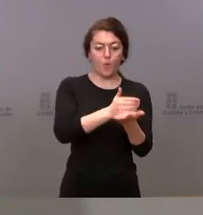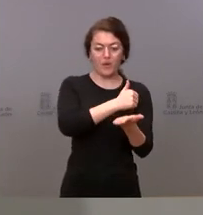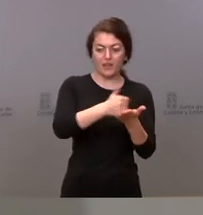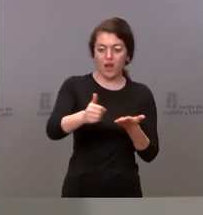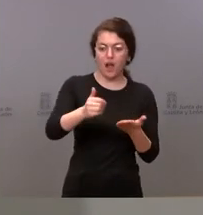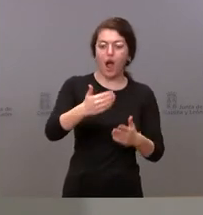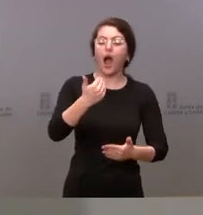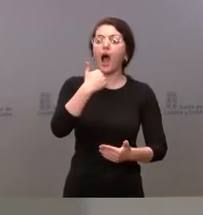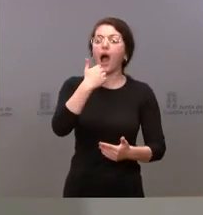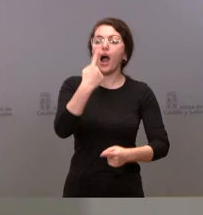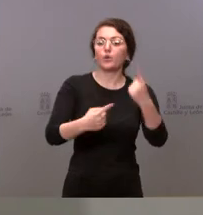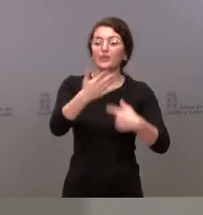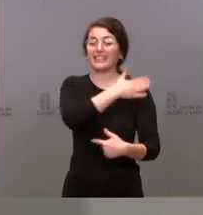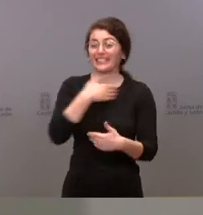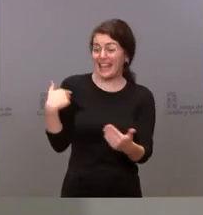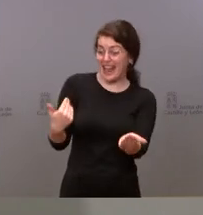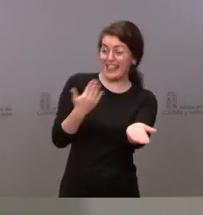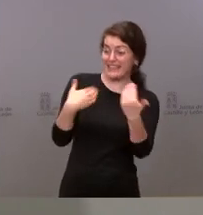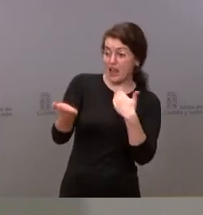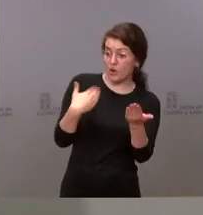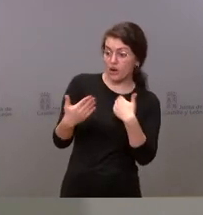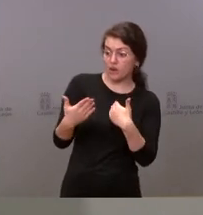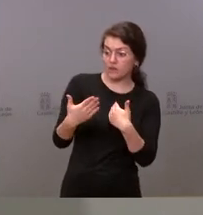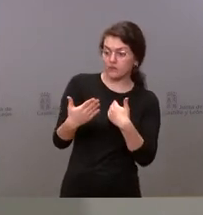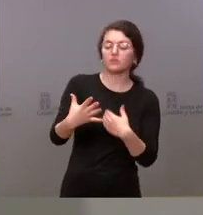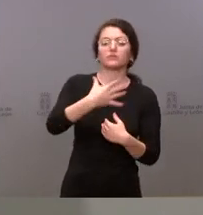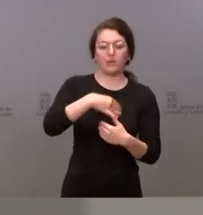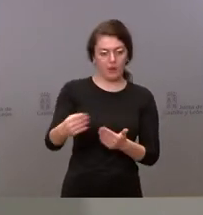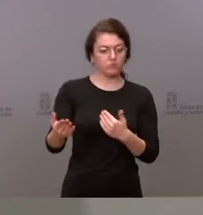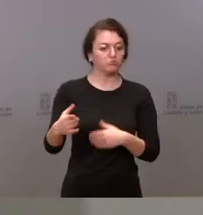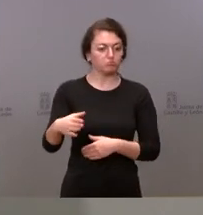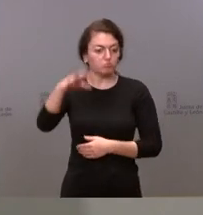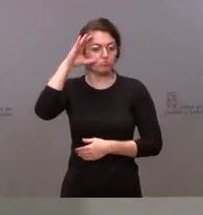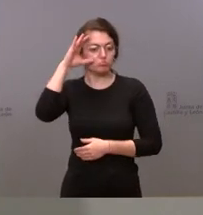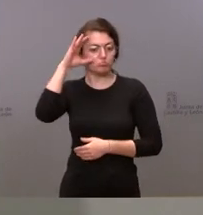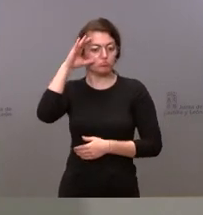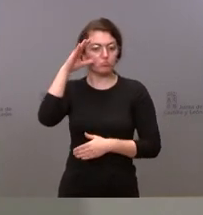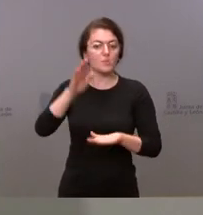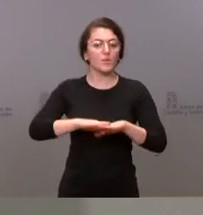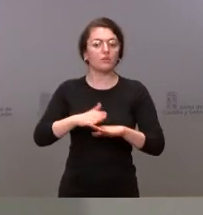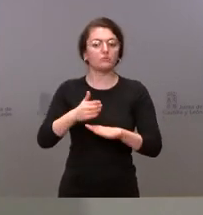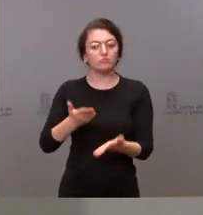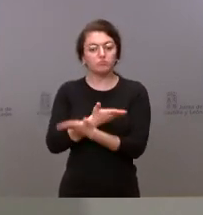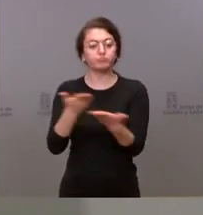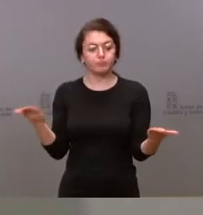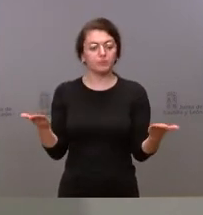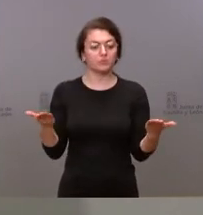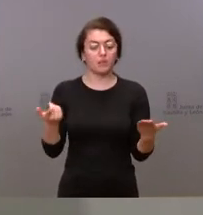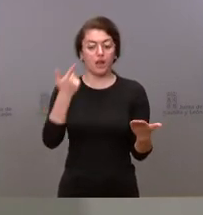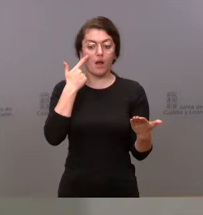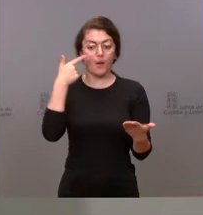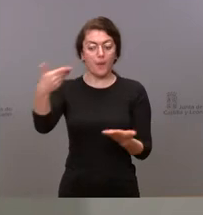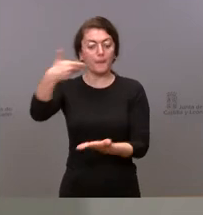de plantear posiciones nosotros vamos a escuchar y vamos a ir siempre con la mano tendida vamos a escuchar qué es lo que proponen